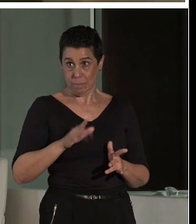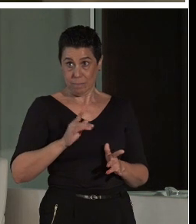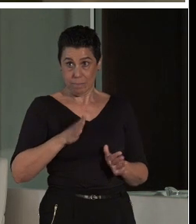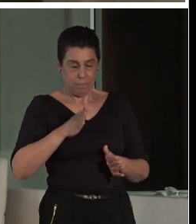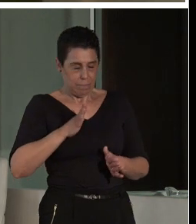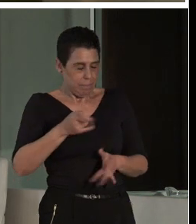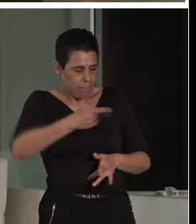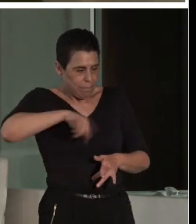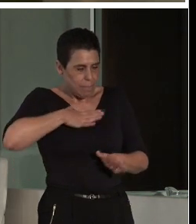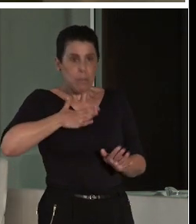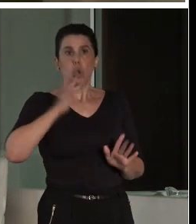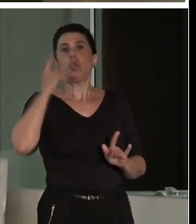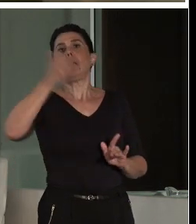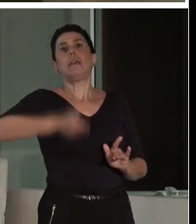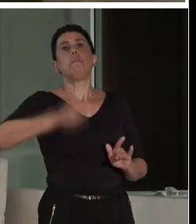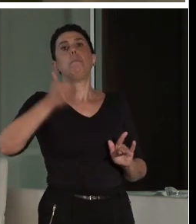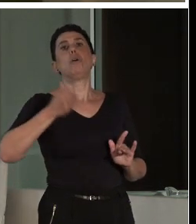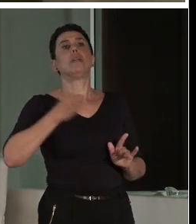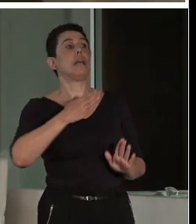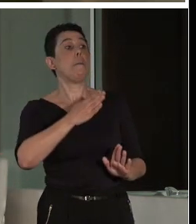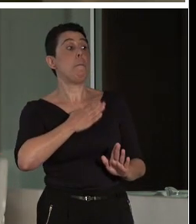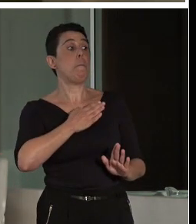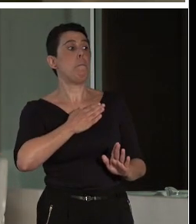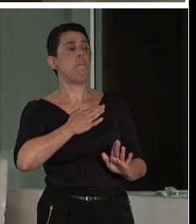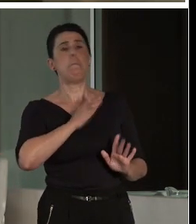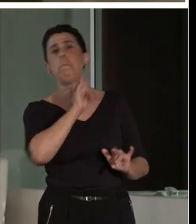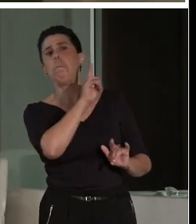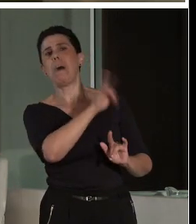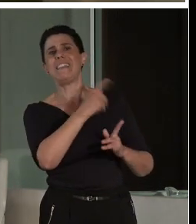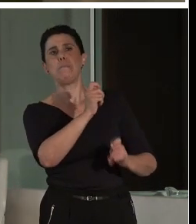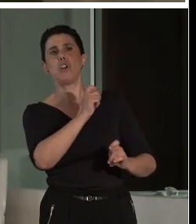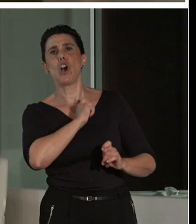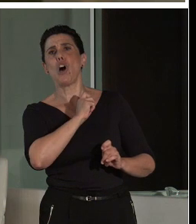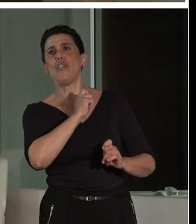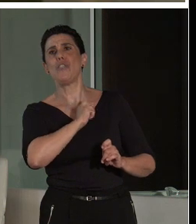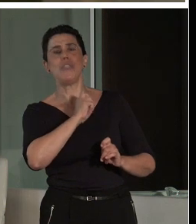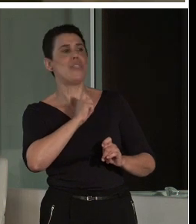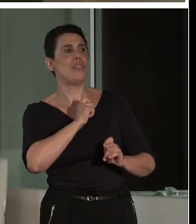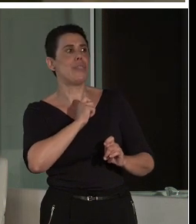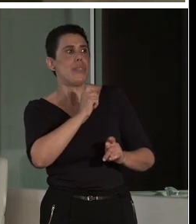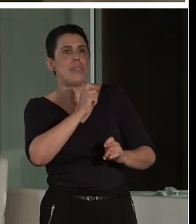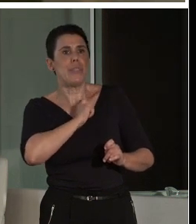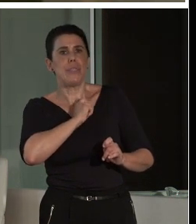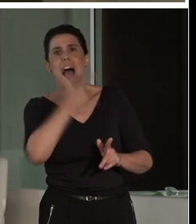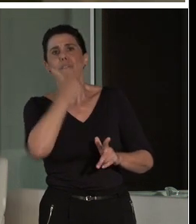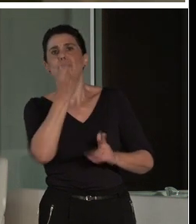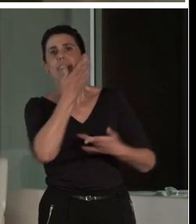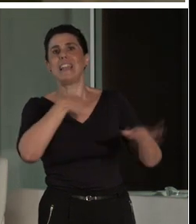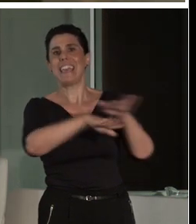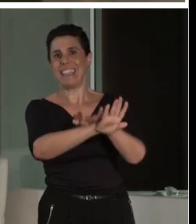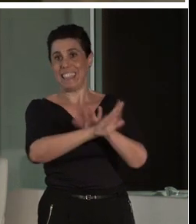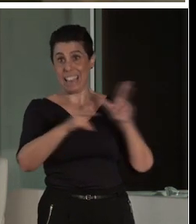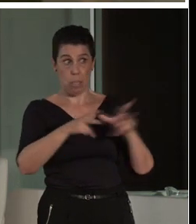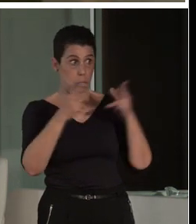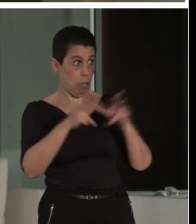importante que el patrimonio sea un elemento, un vehículo de integración social. Ahora hablaremos de esto. Es decir, he escuchado, además estoy